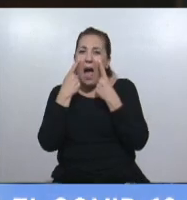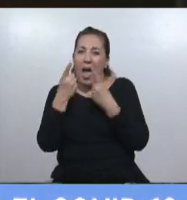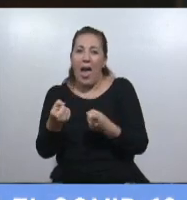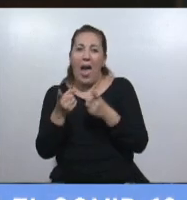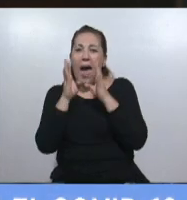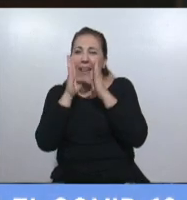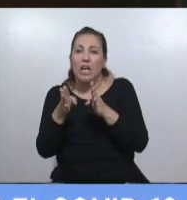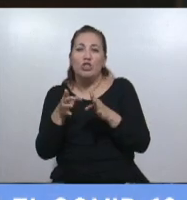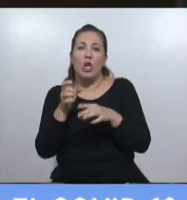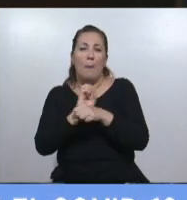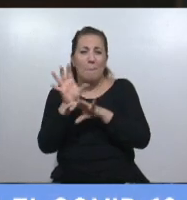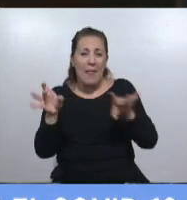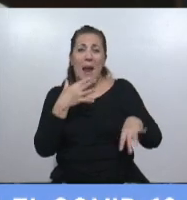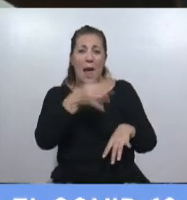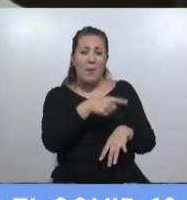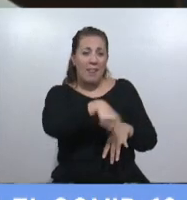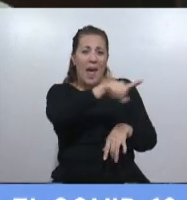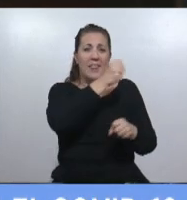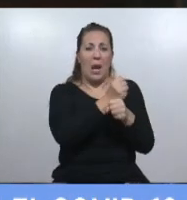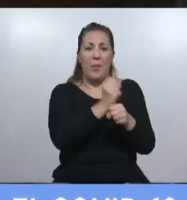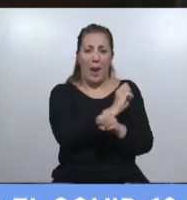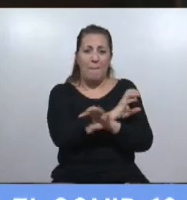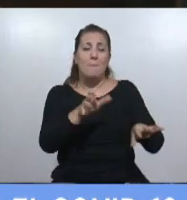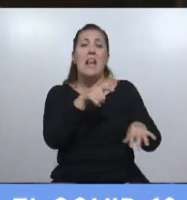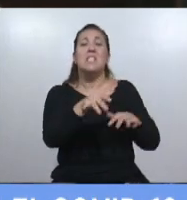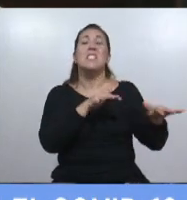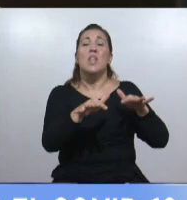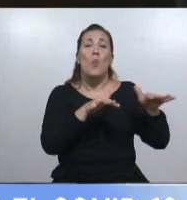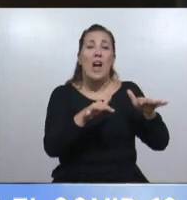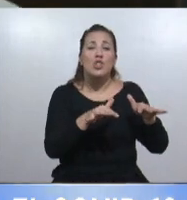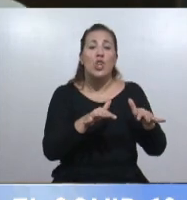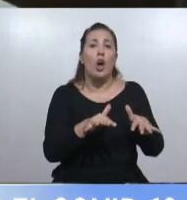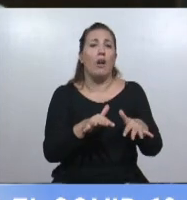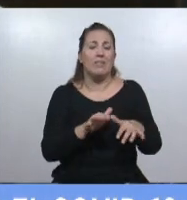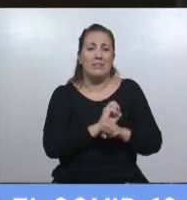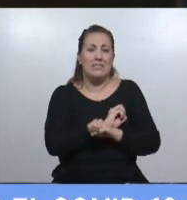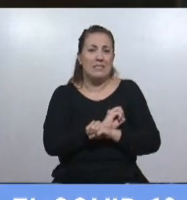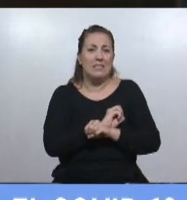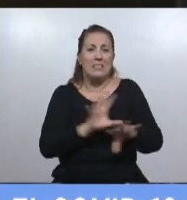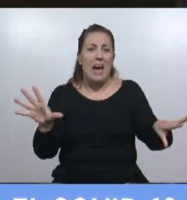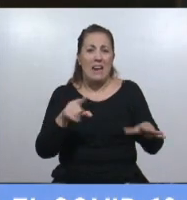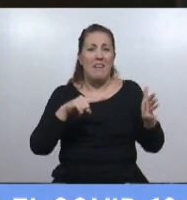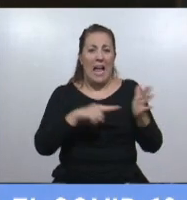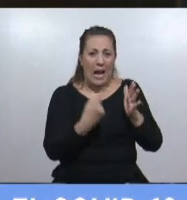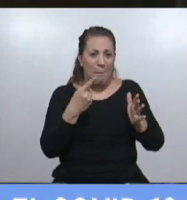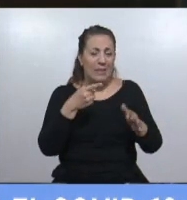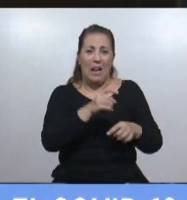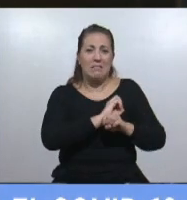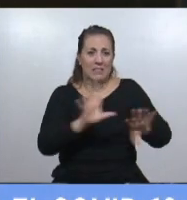muy mal en la atención de la pandemia. Está en una situación catastrófica la Ciudad de Buenos Aires.